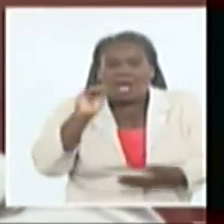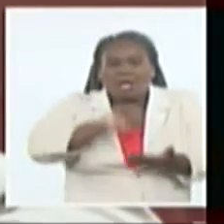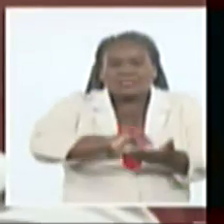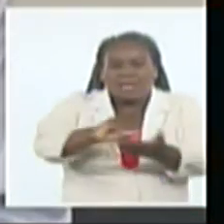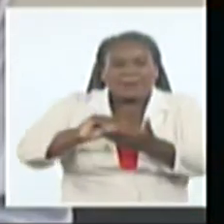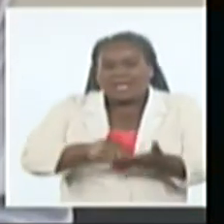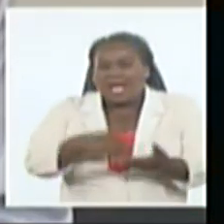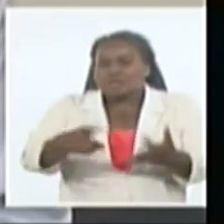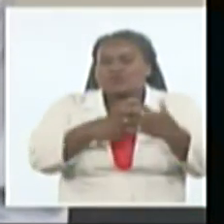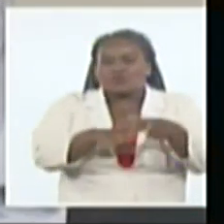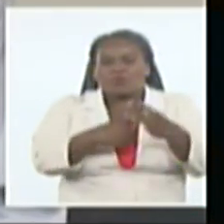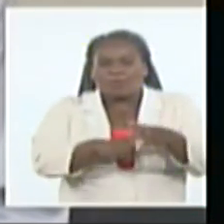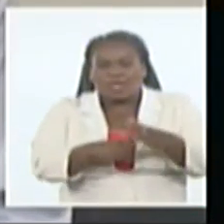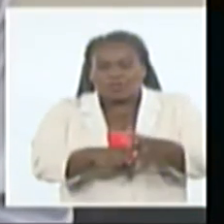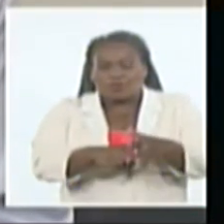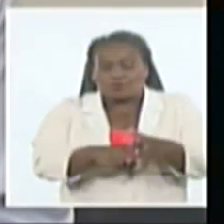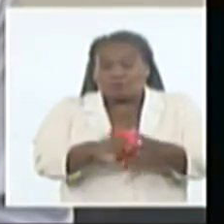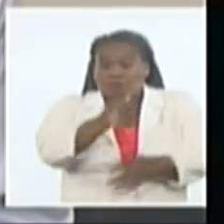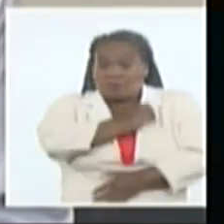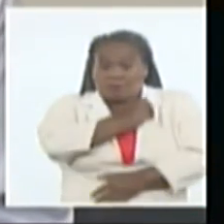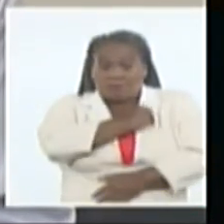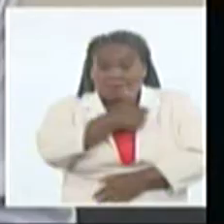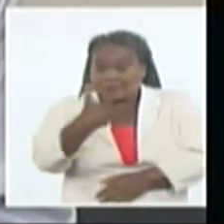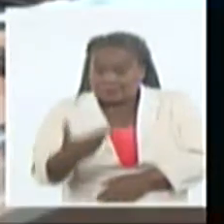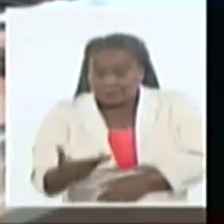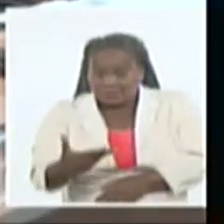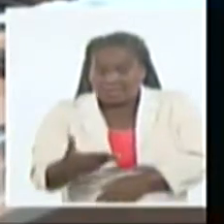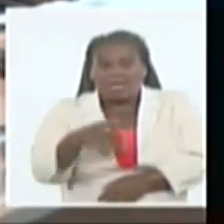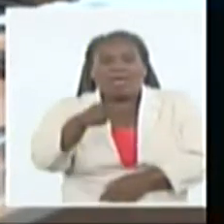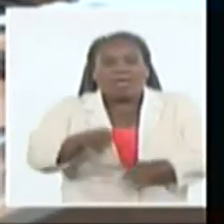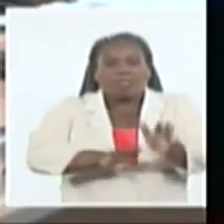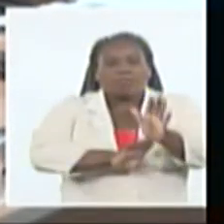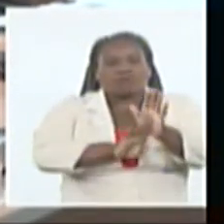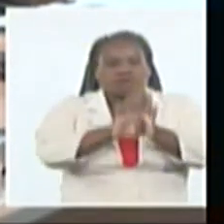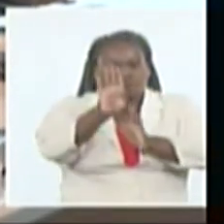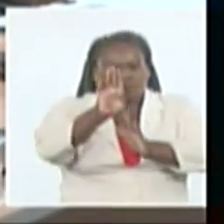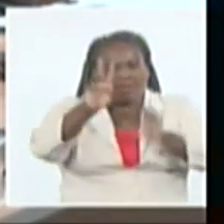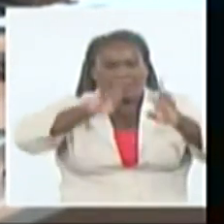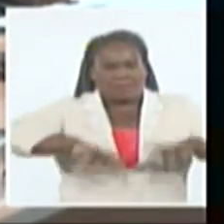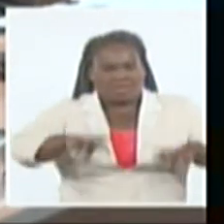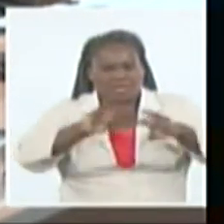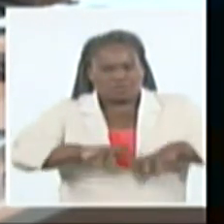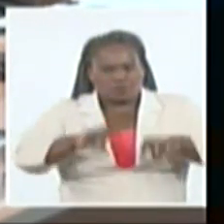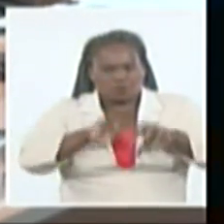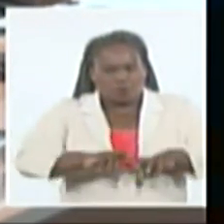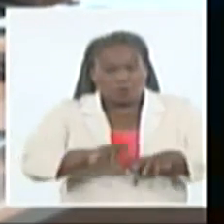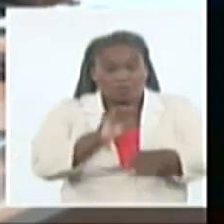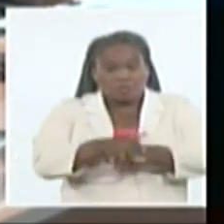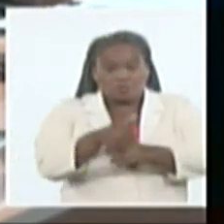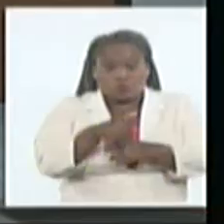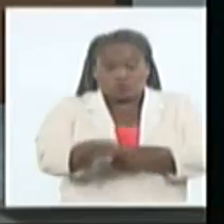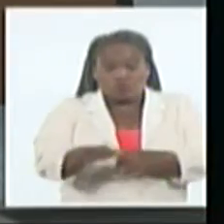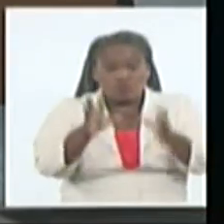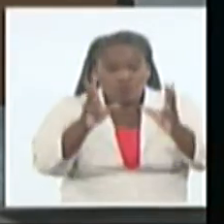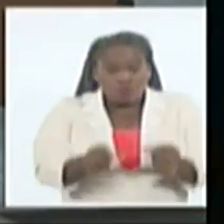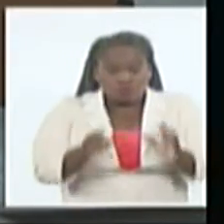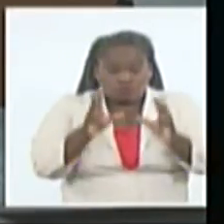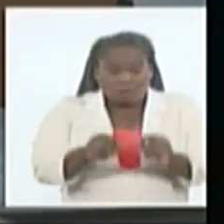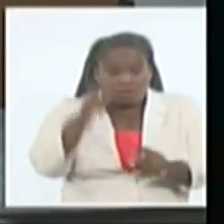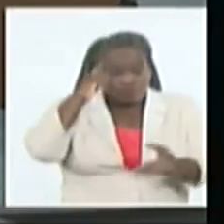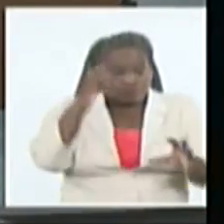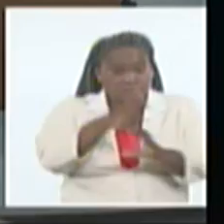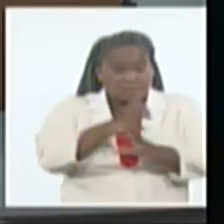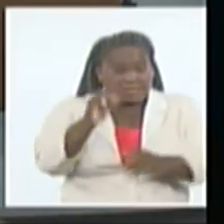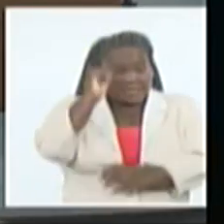trata, reflexionó Díaz-Canel, es de garantizar el desarrollo de las investigaciones y la introducción de los resultados de la ciencia y la